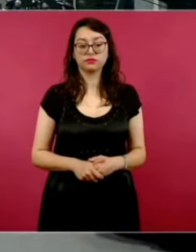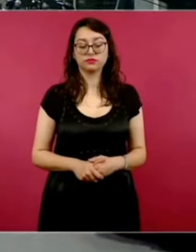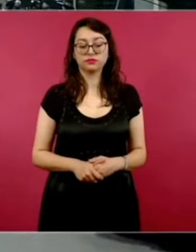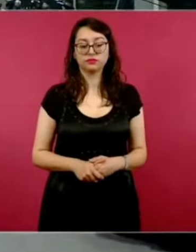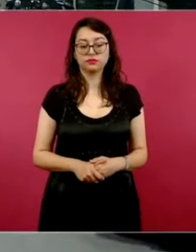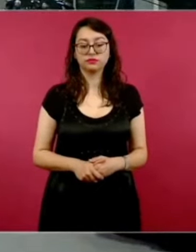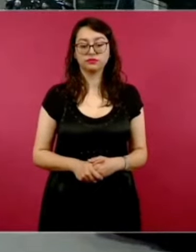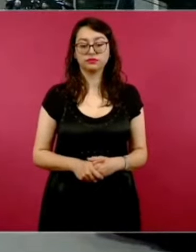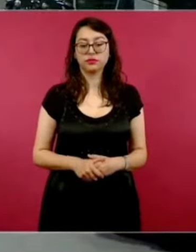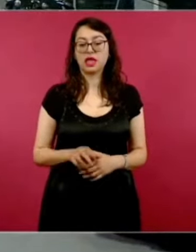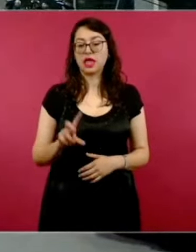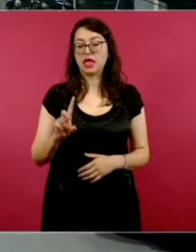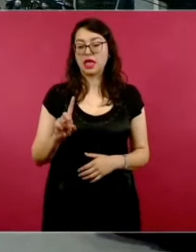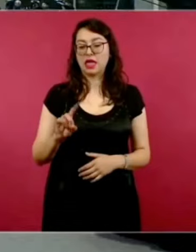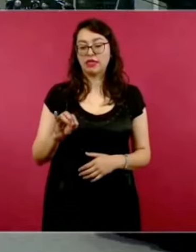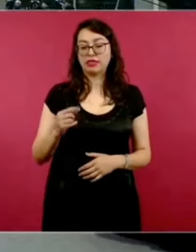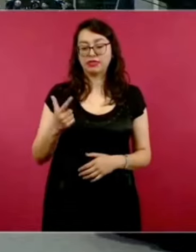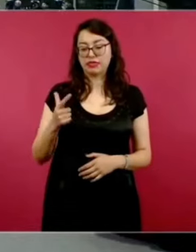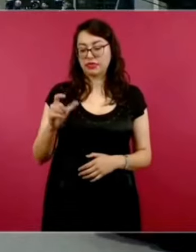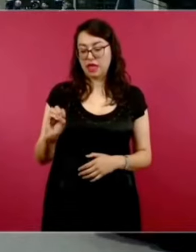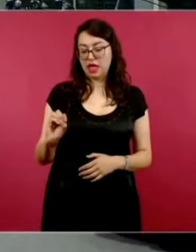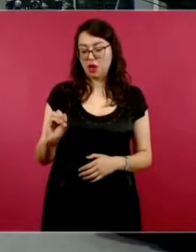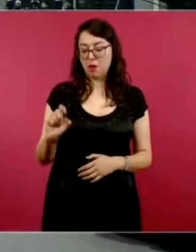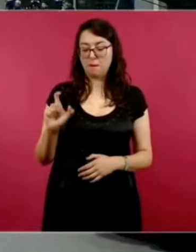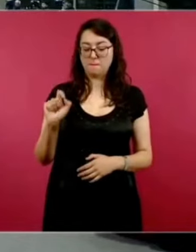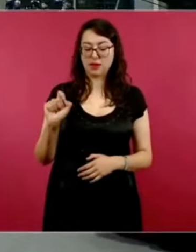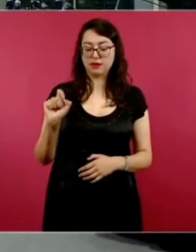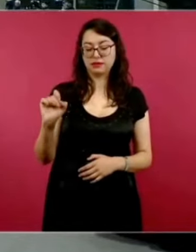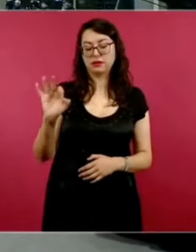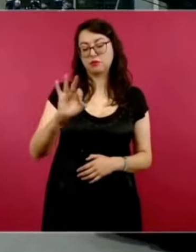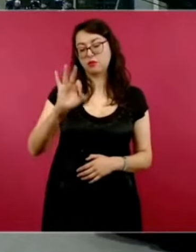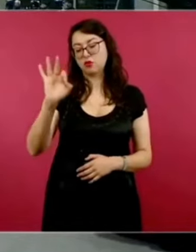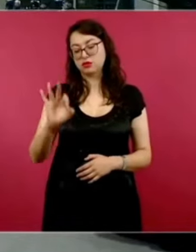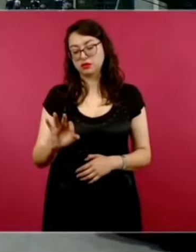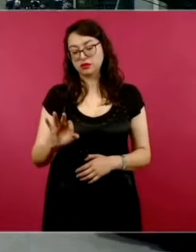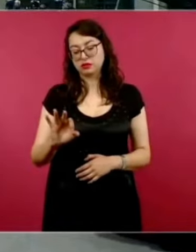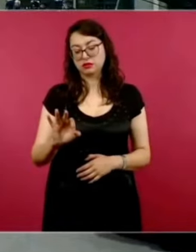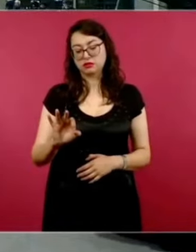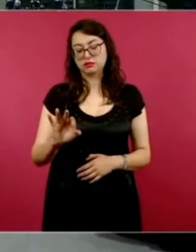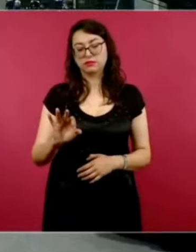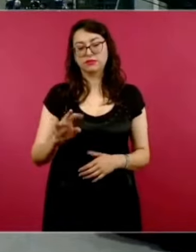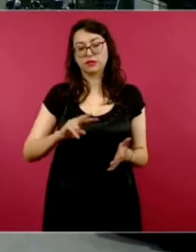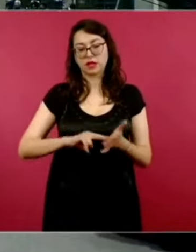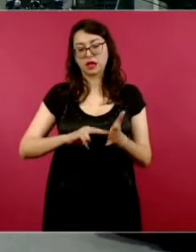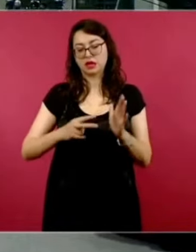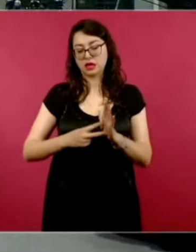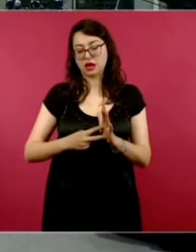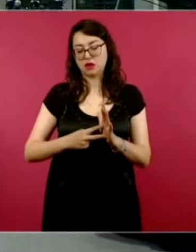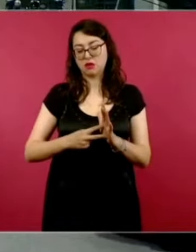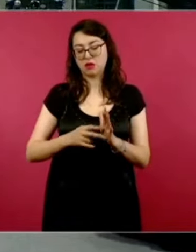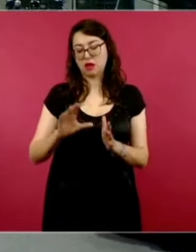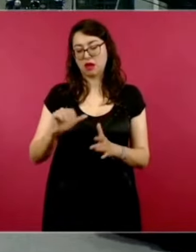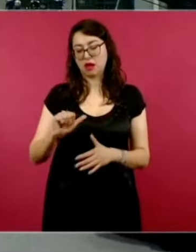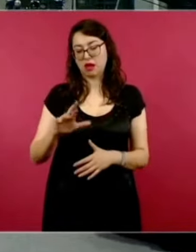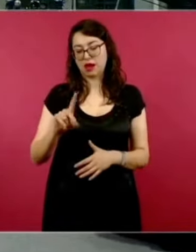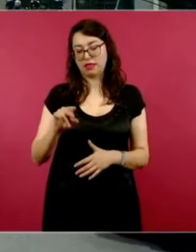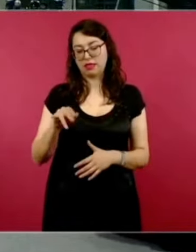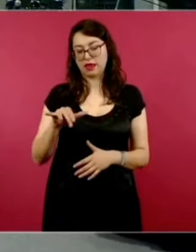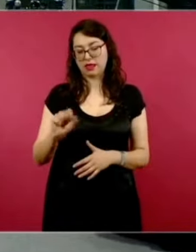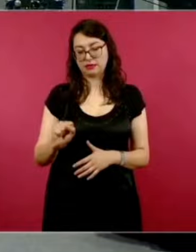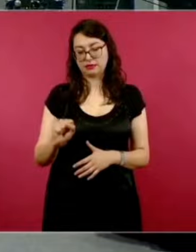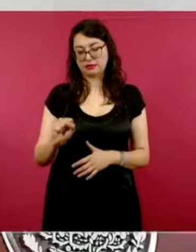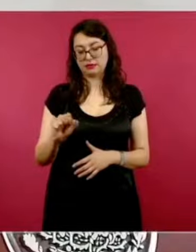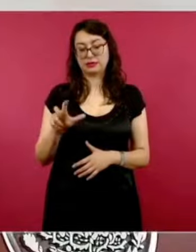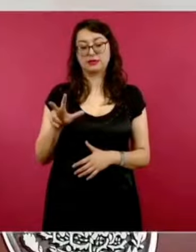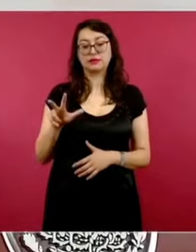Diego ha de haber obtenido como 20 y el ingeniero como 18, sí. puede ser, pero